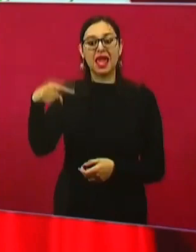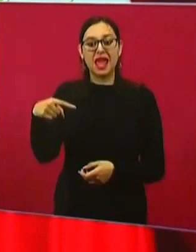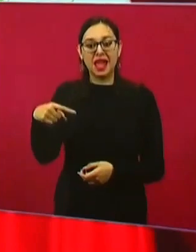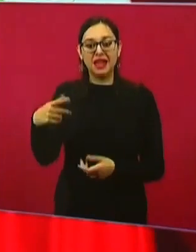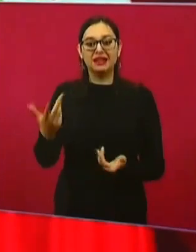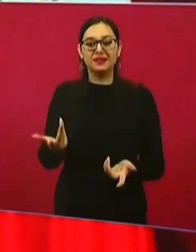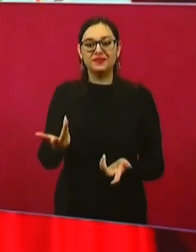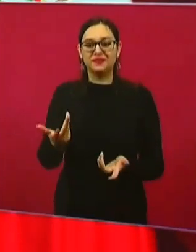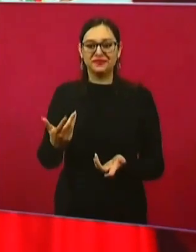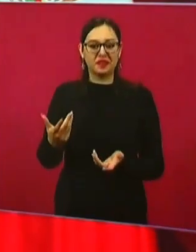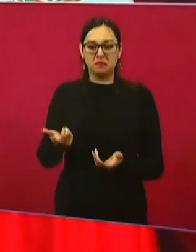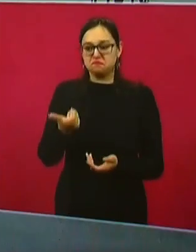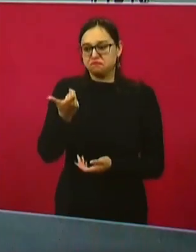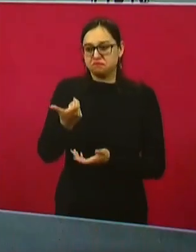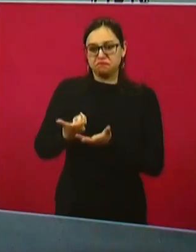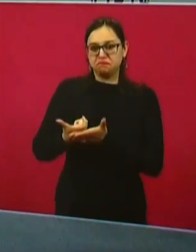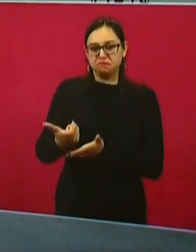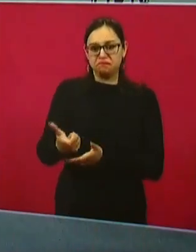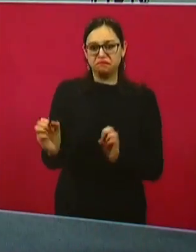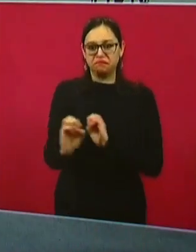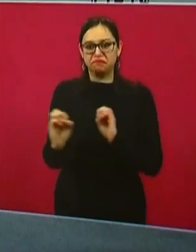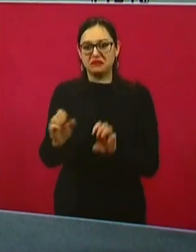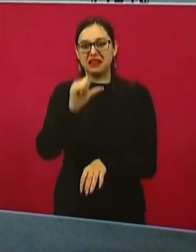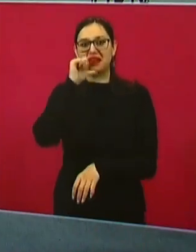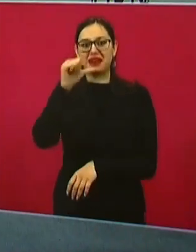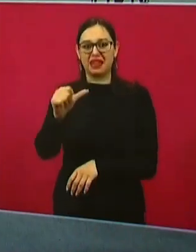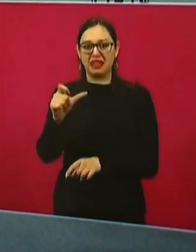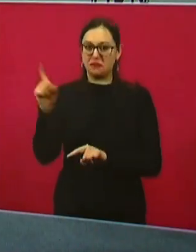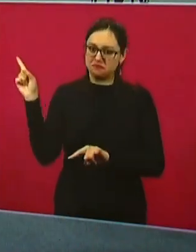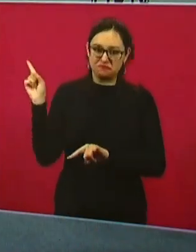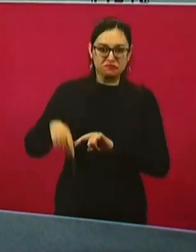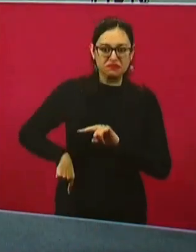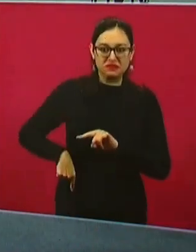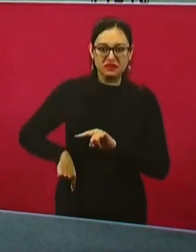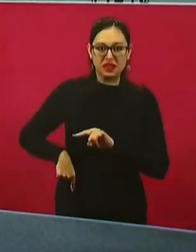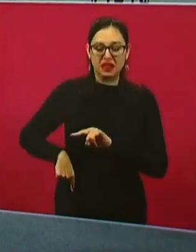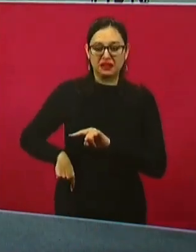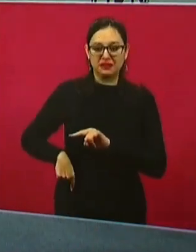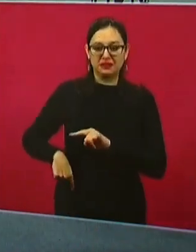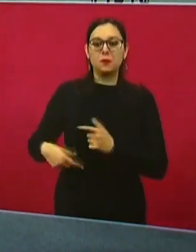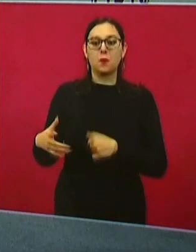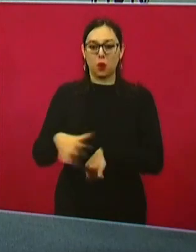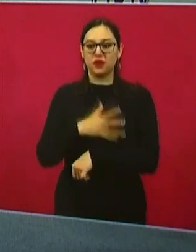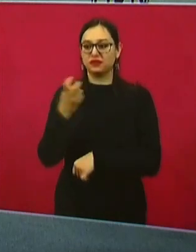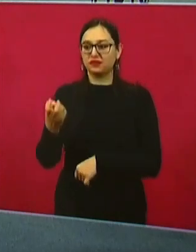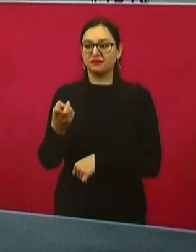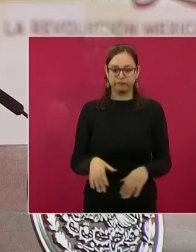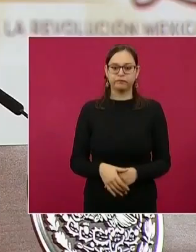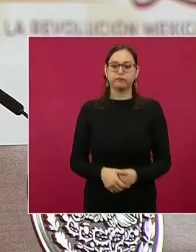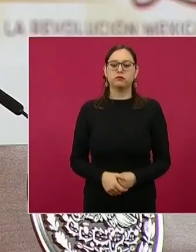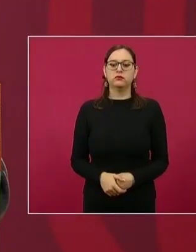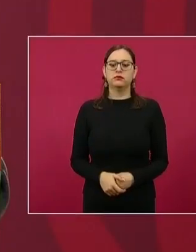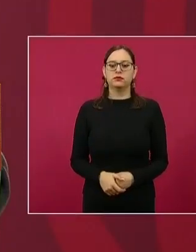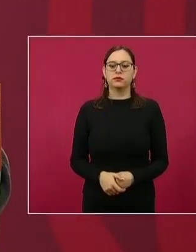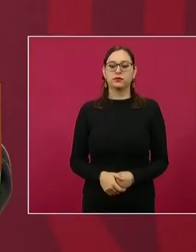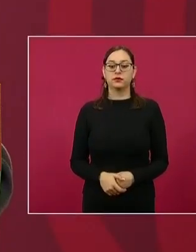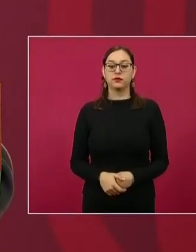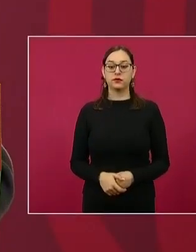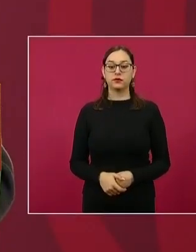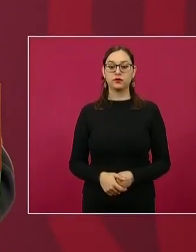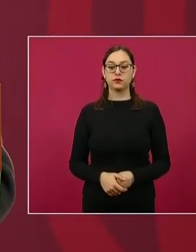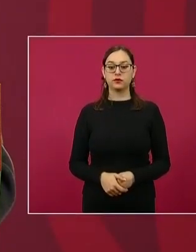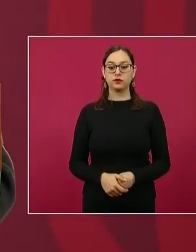federales, una práctica que ha disminuido por la intervención del mismo sector, así lo comentó. Ojalá